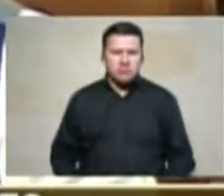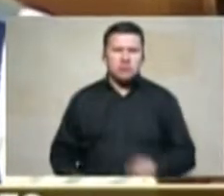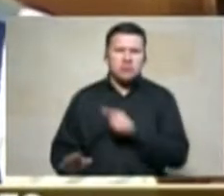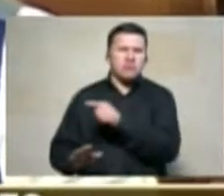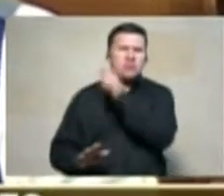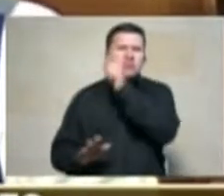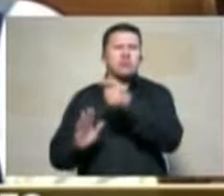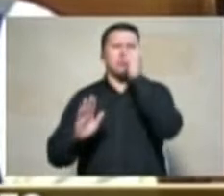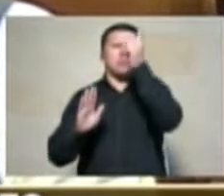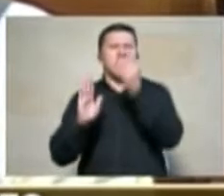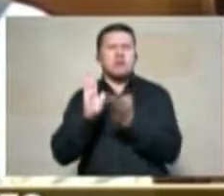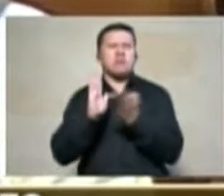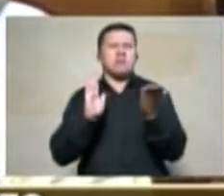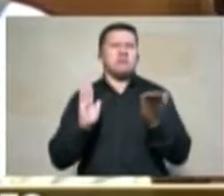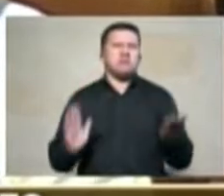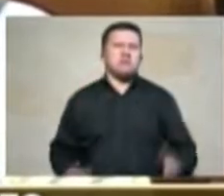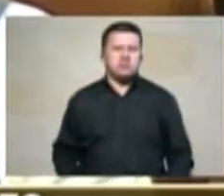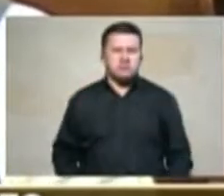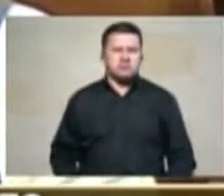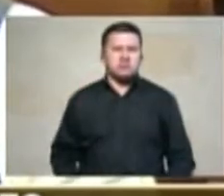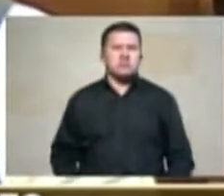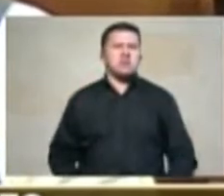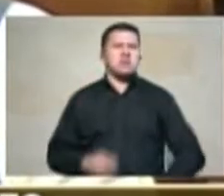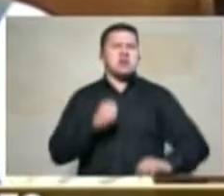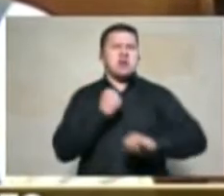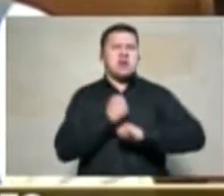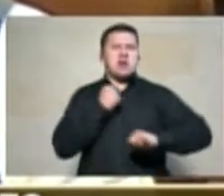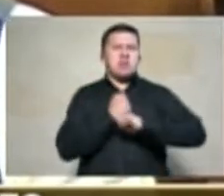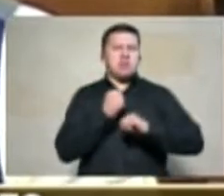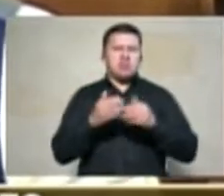partido que apoyó